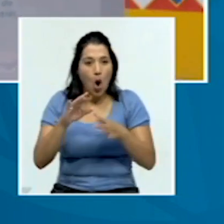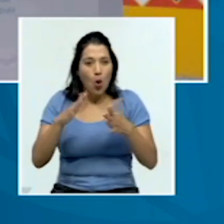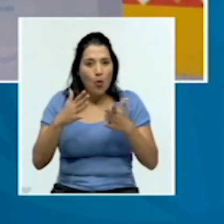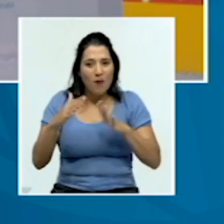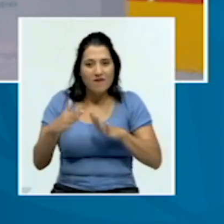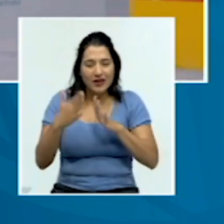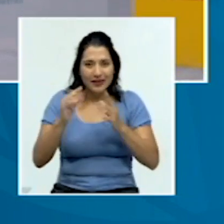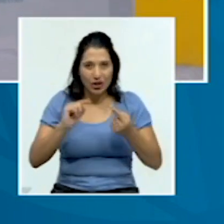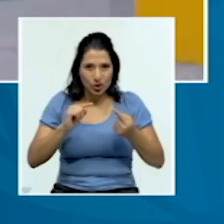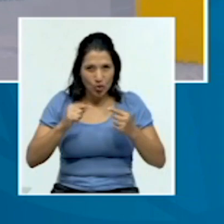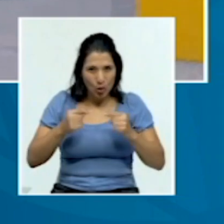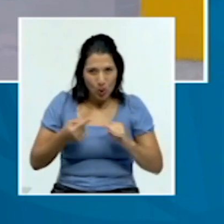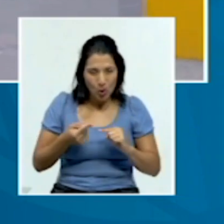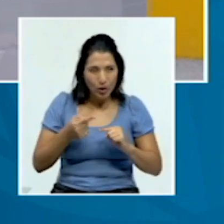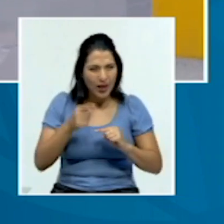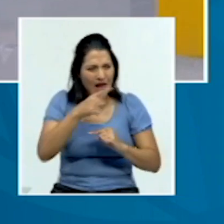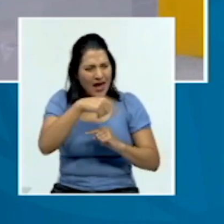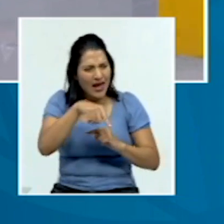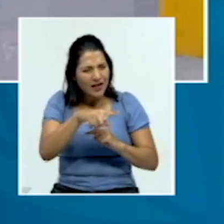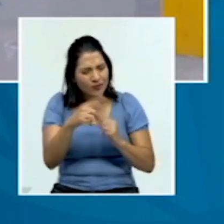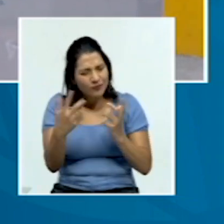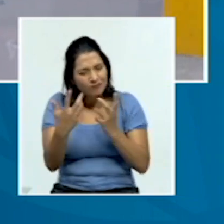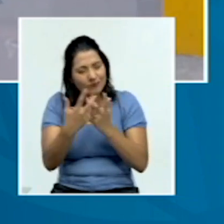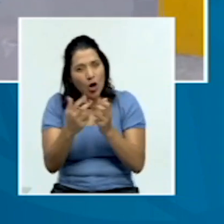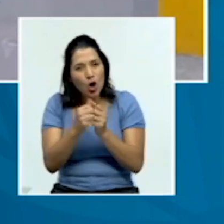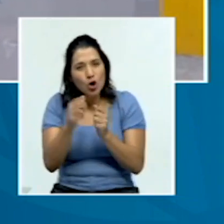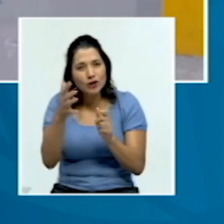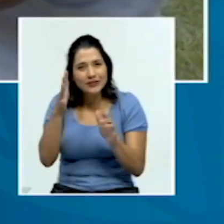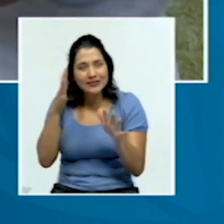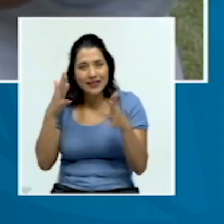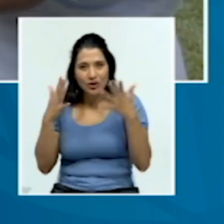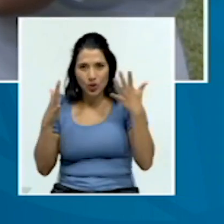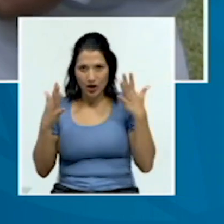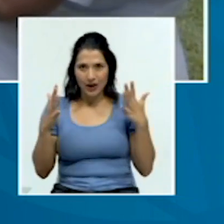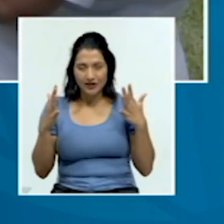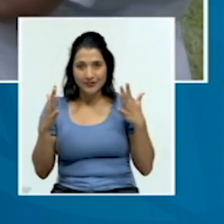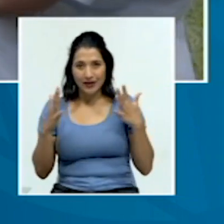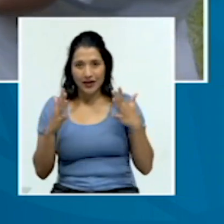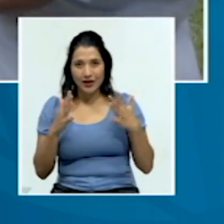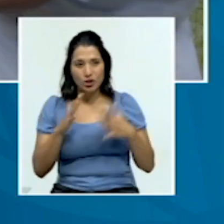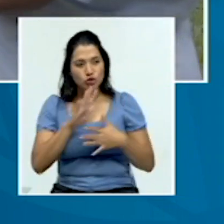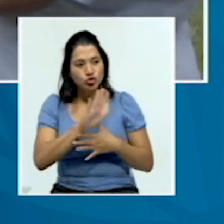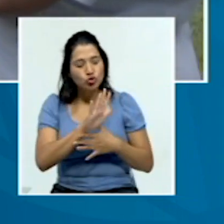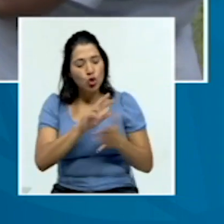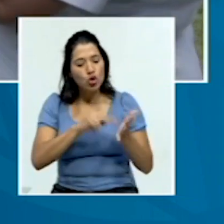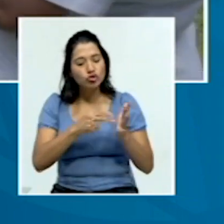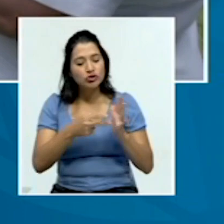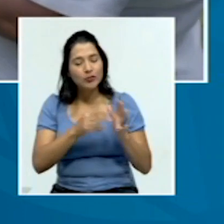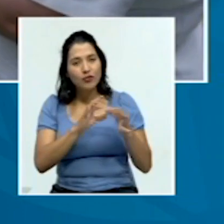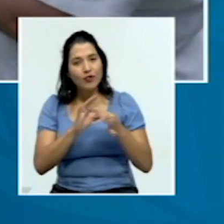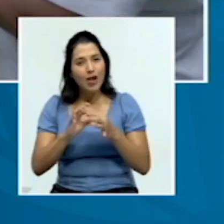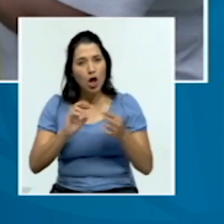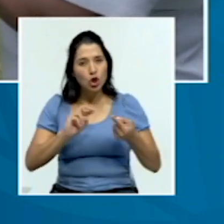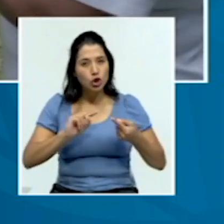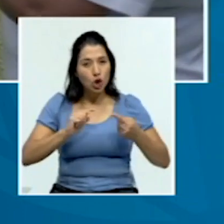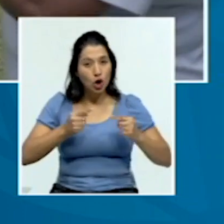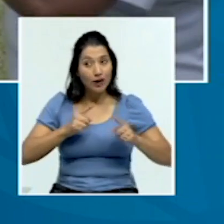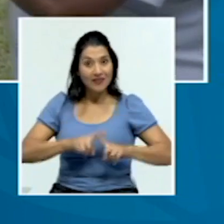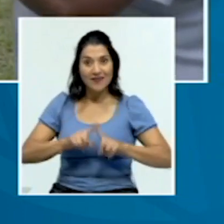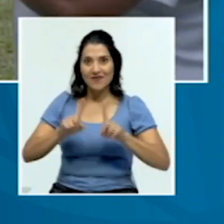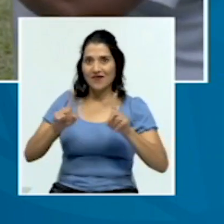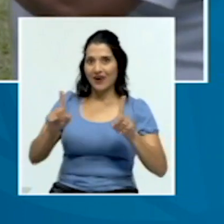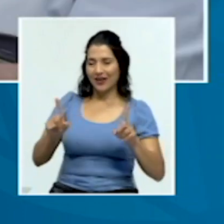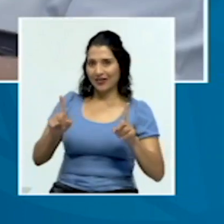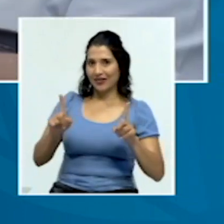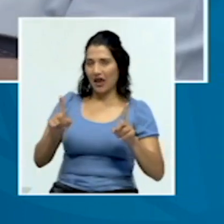que es la noción de dolor entre los indígenas es completamente diferente a la noción de dolor del hombre